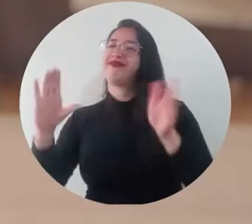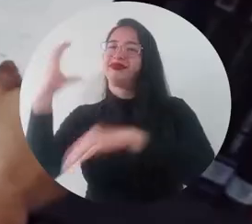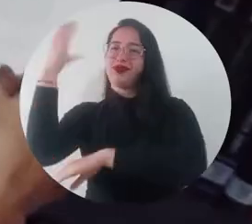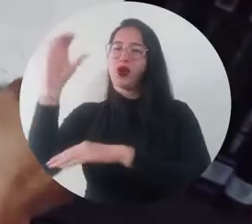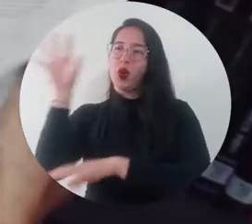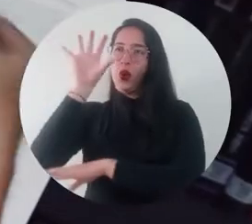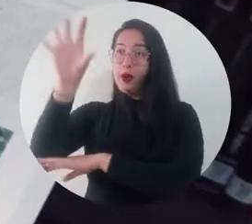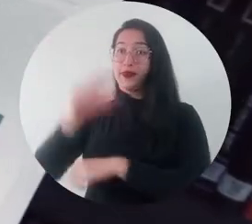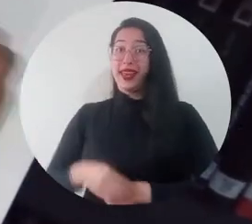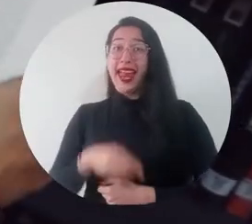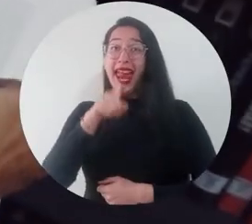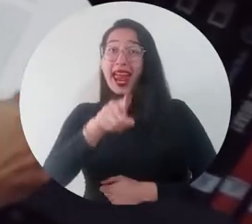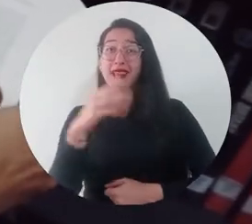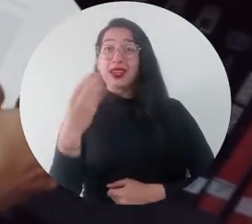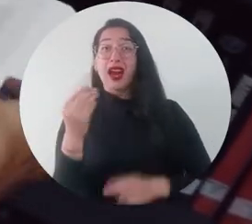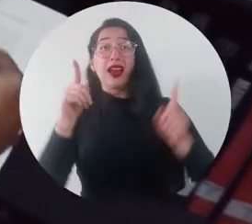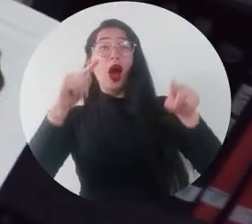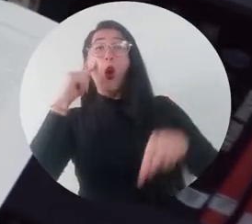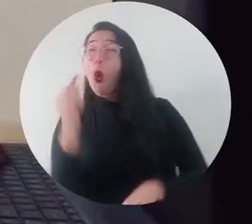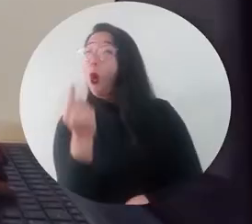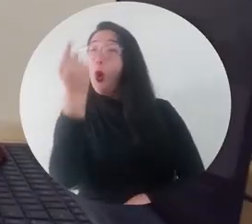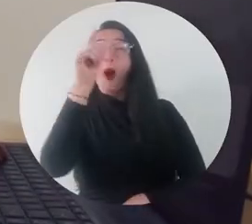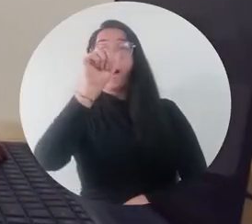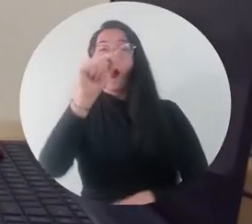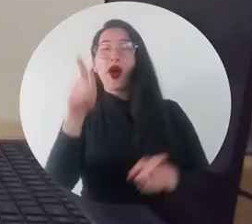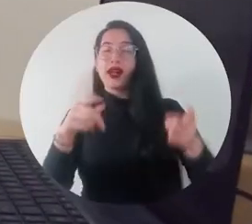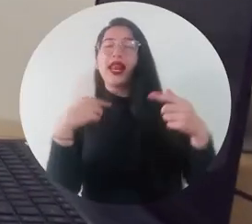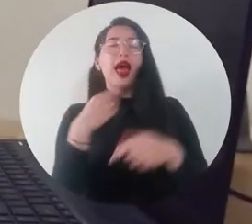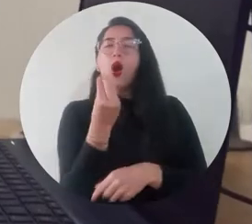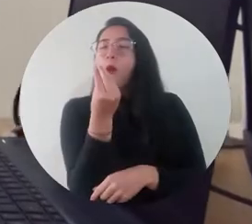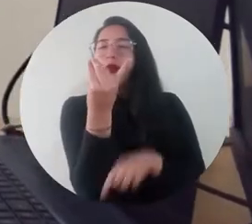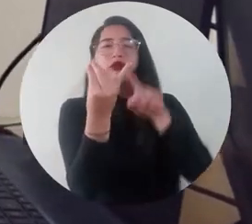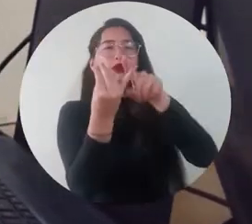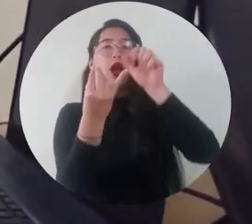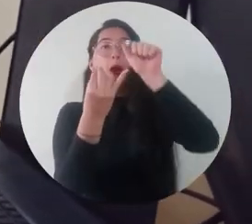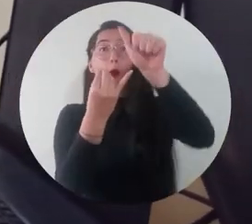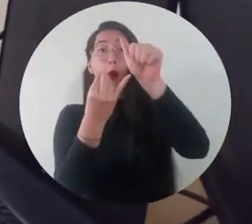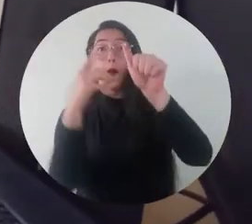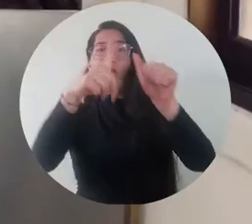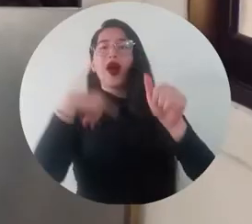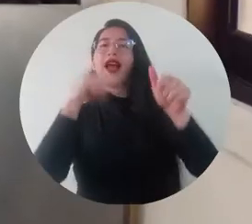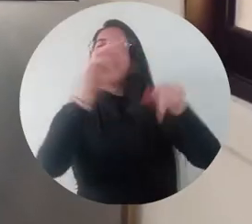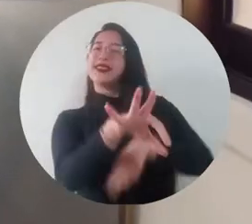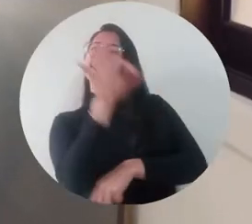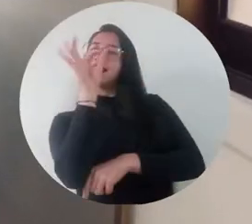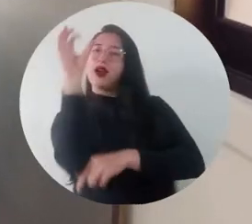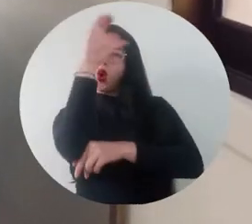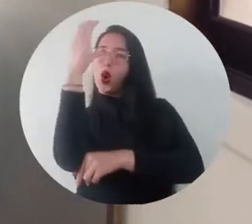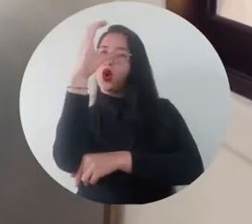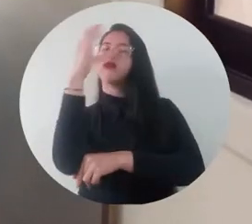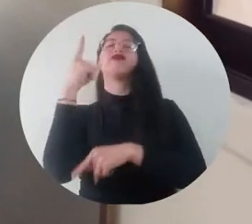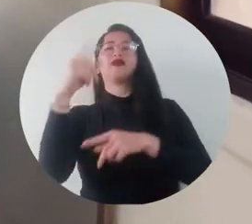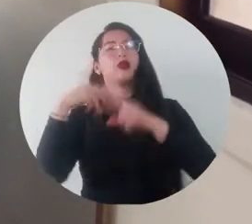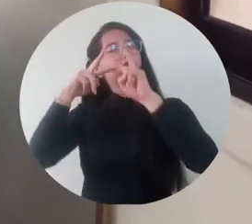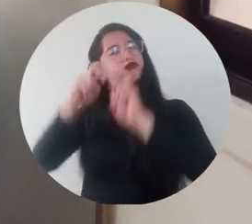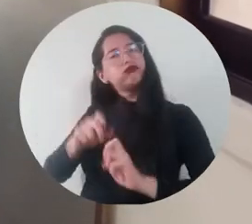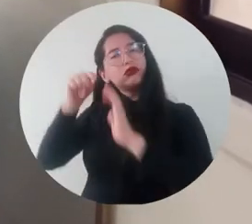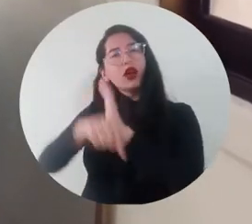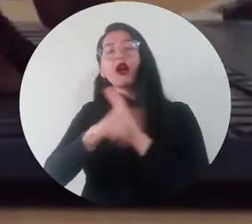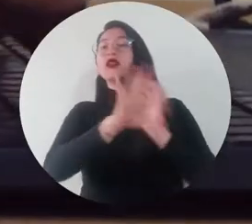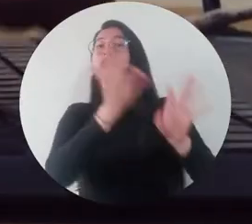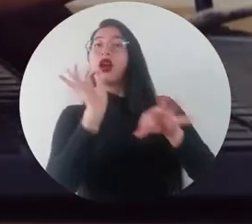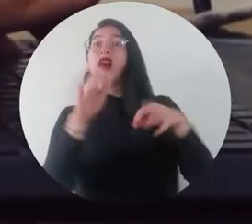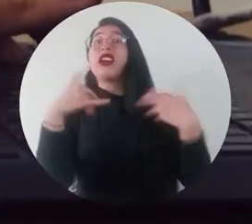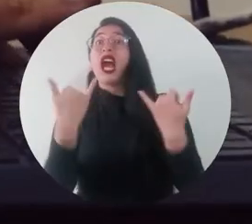país La graduada de Uni Magdalena es la única mujer investigadora por Colombia que hace parte del grupo de 25 jóvenes de Iberoamérica